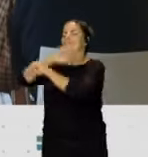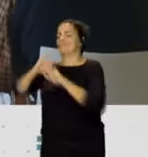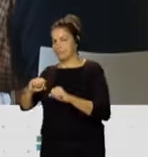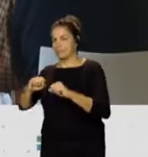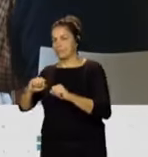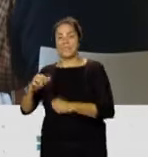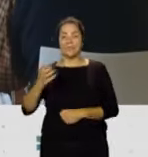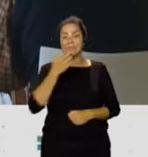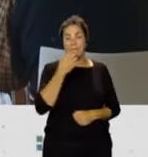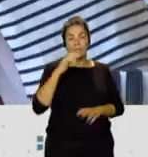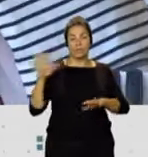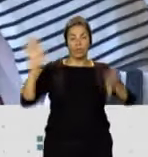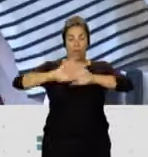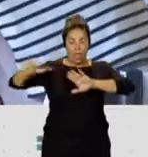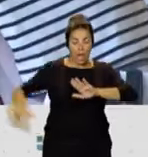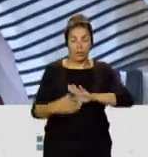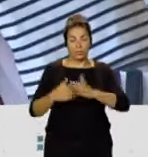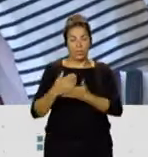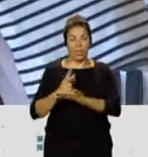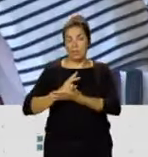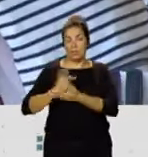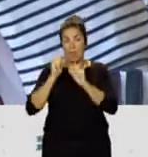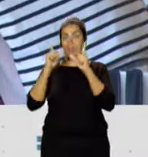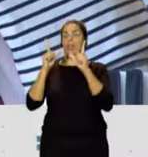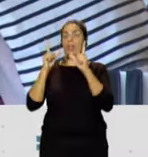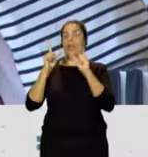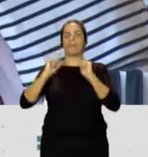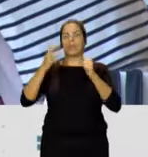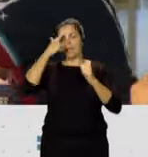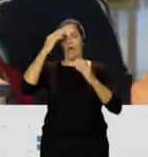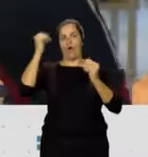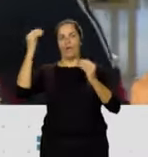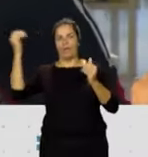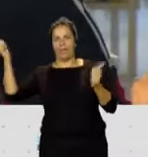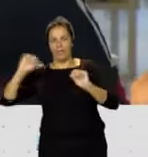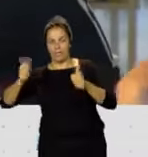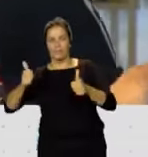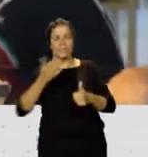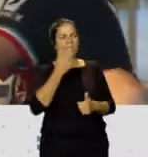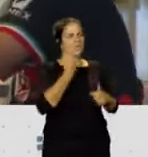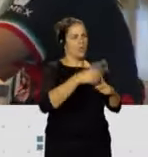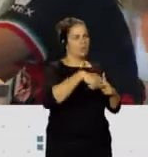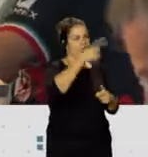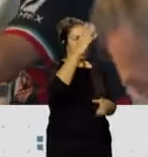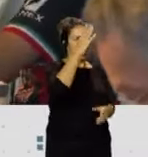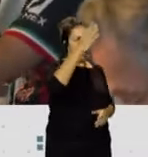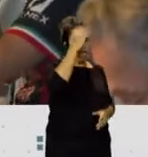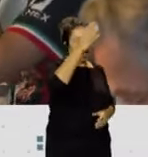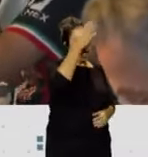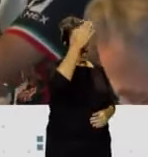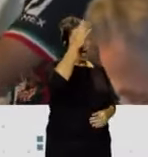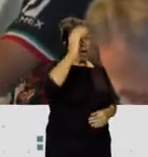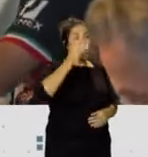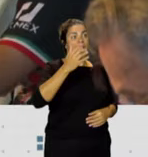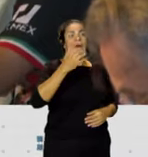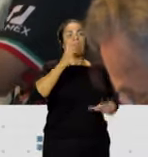en blanco, entra entonces la curva del olvido. Es decir, se sabe que de lo que has aprendido te vas a quedar progresivamente con un 25